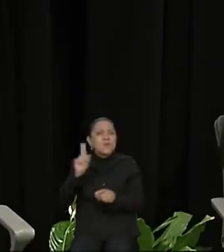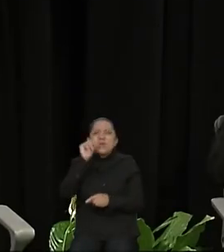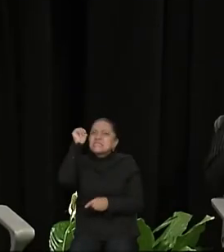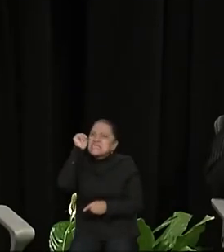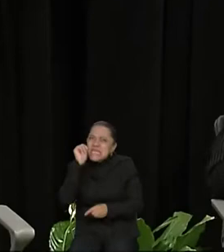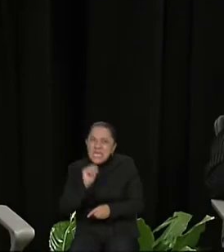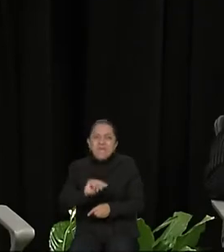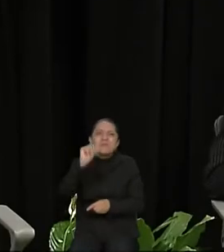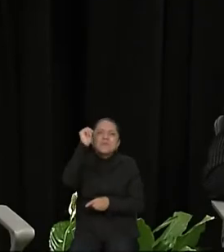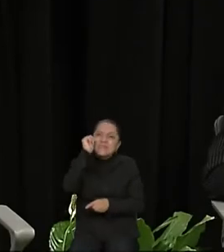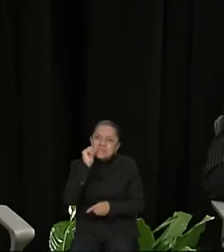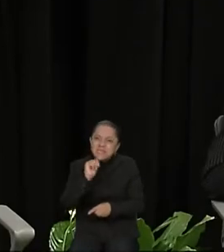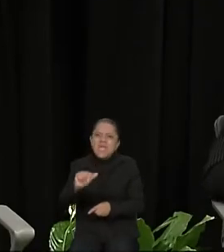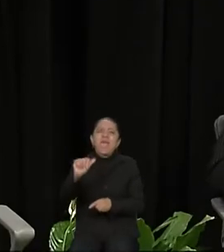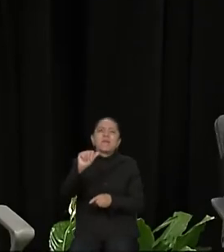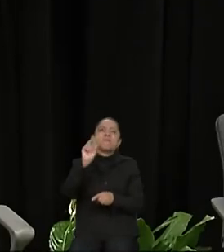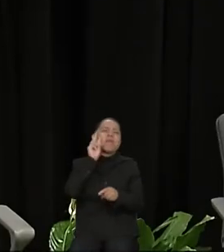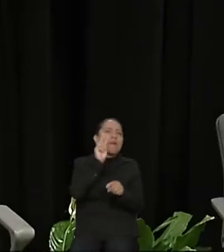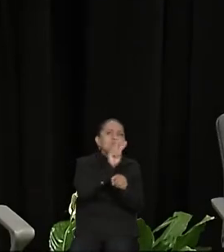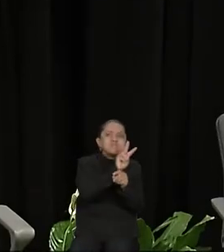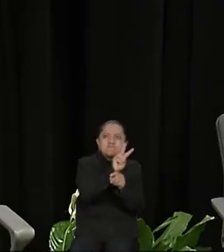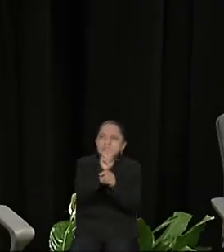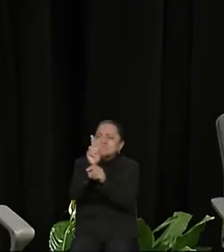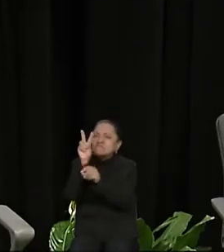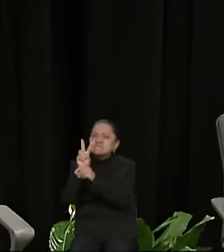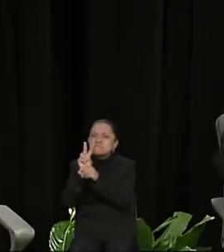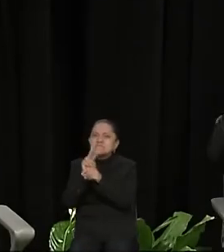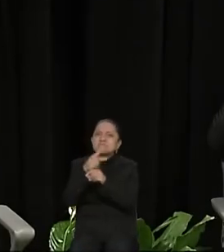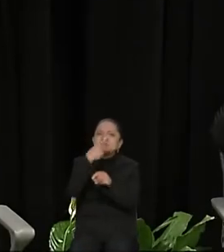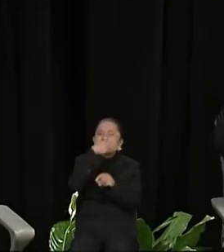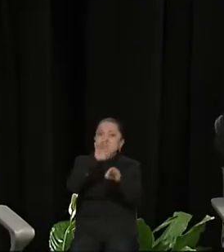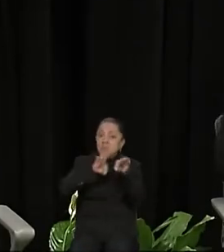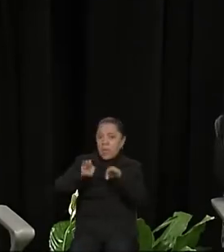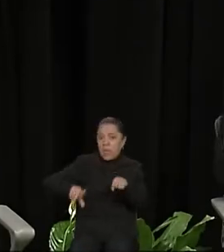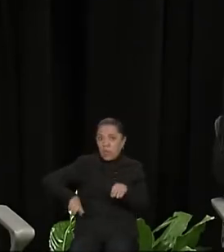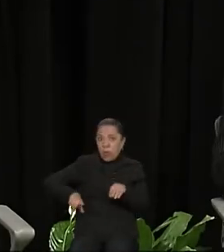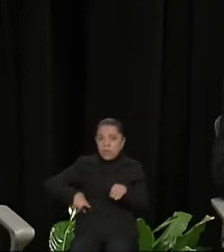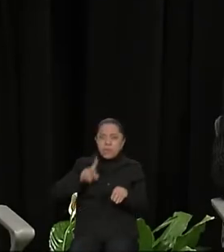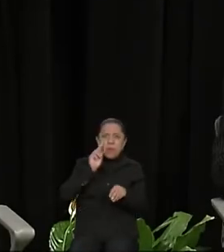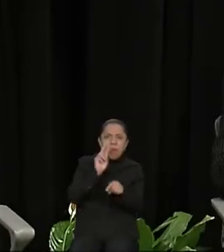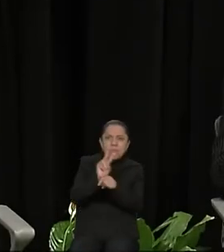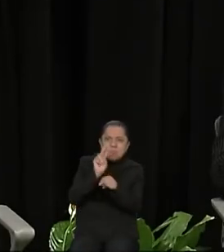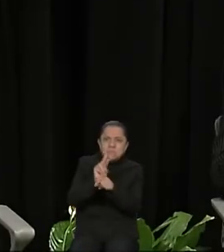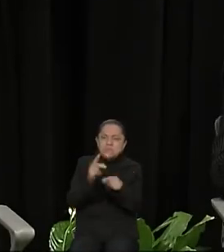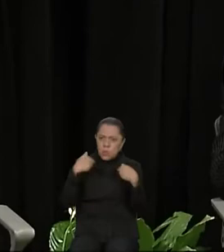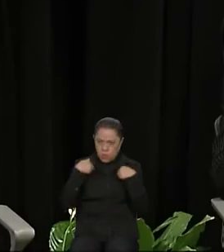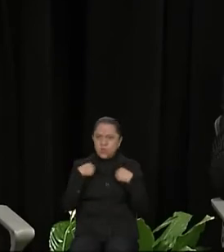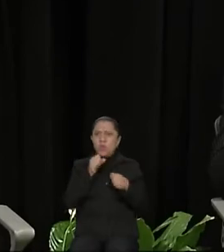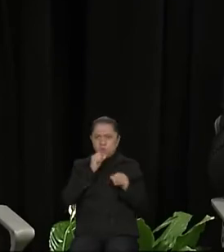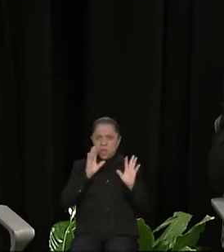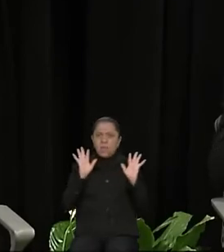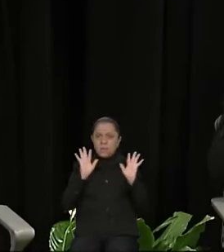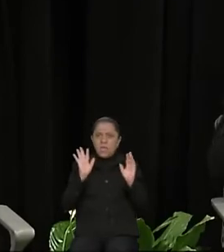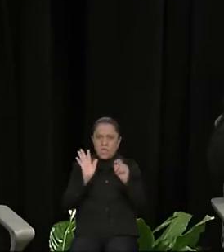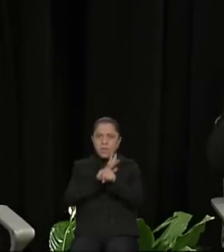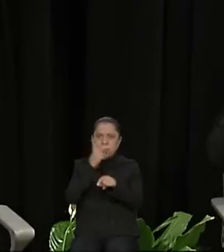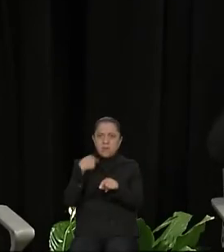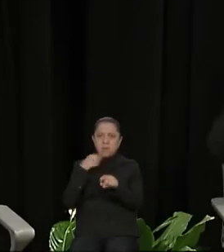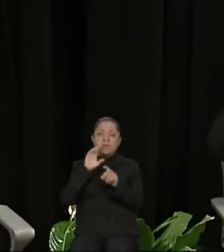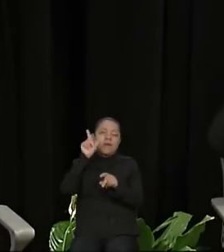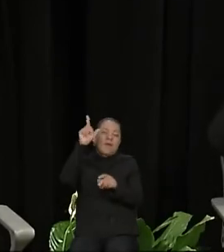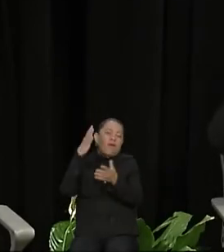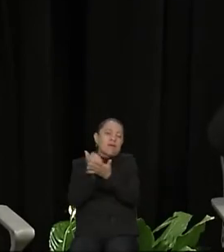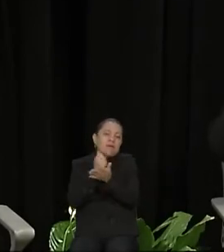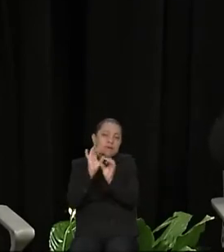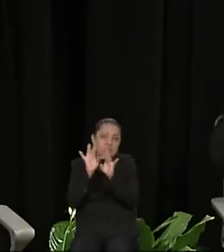cuentas observadores de que el funcionario use bien al recurso y me incluyo y por eso tenemos revocación de mandato. Si no estamos haciendo